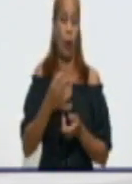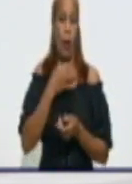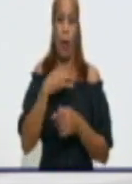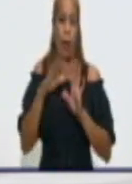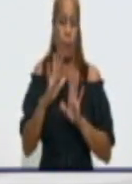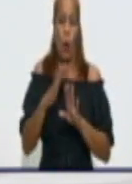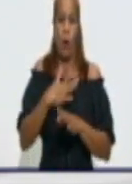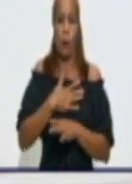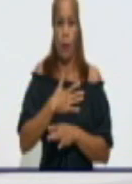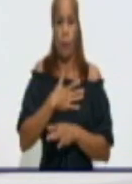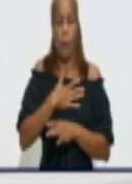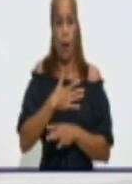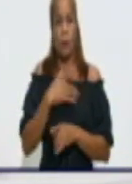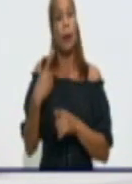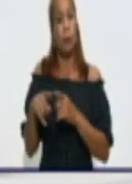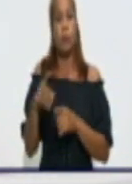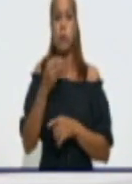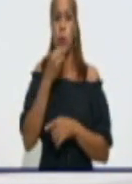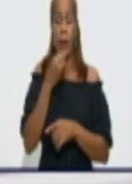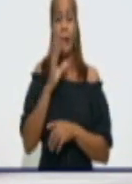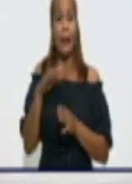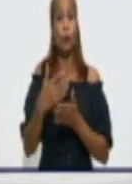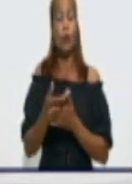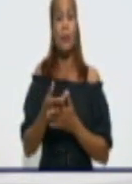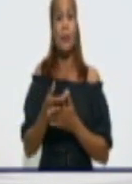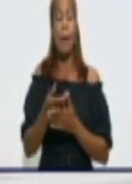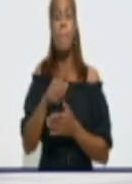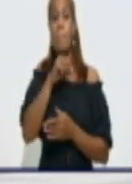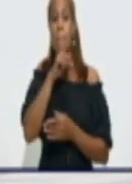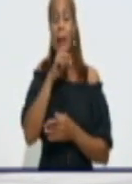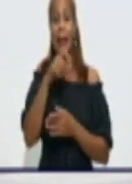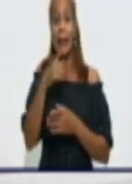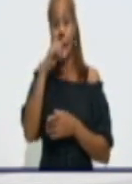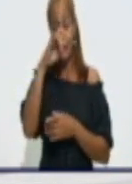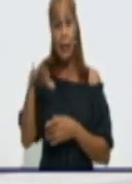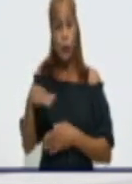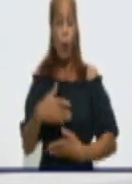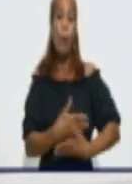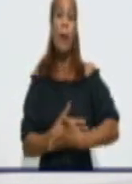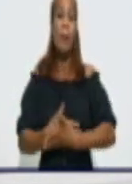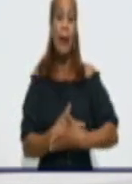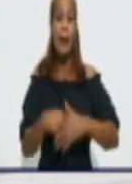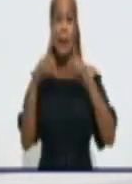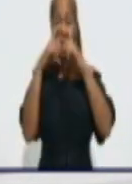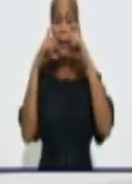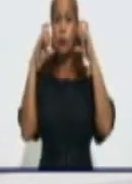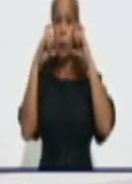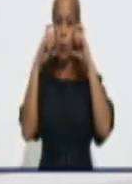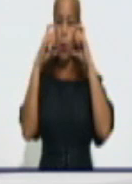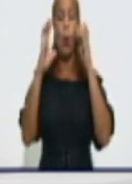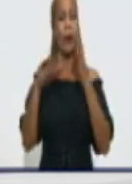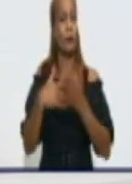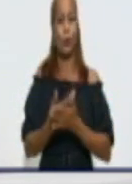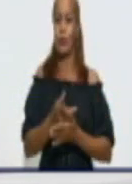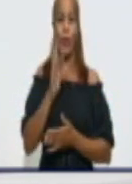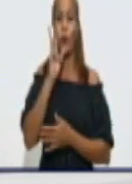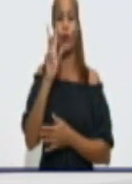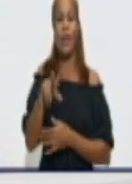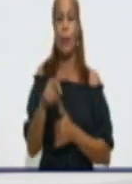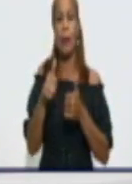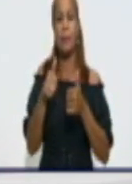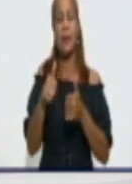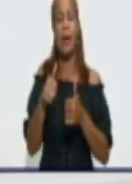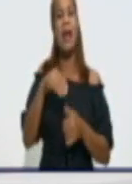no por la COVID, y que por estar el bebé con el nasobuco, pues no nos demos cuenta. Es decir, en el menor de un año es una edad donde